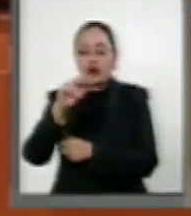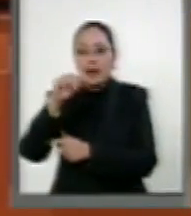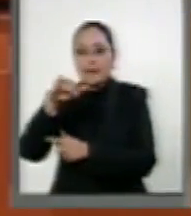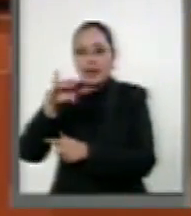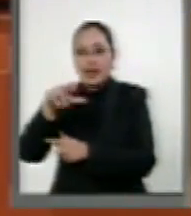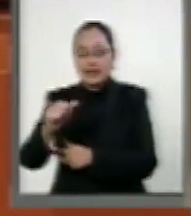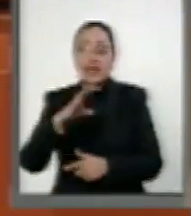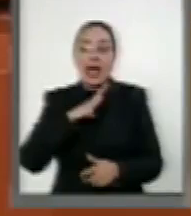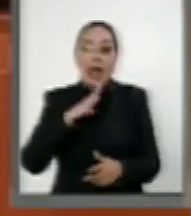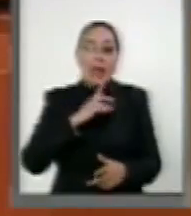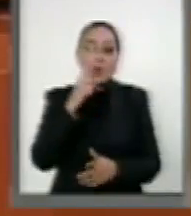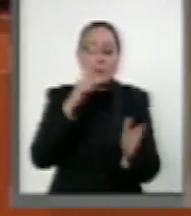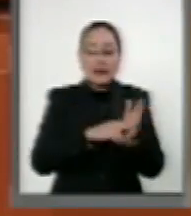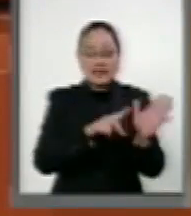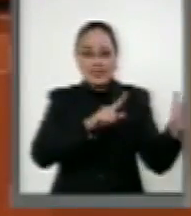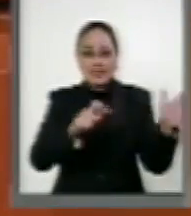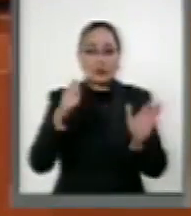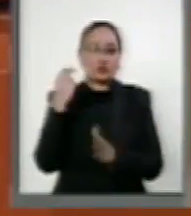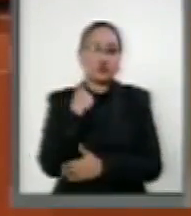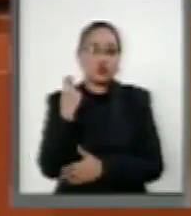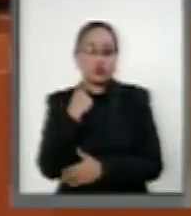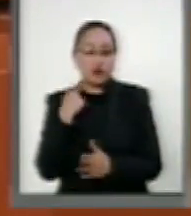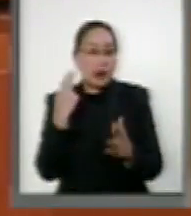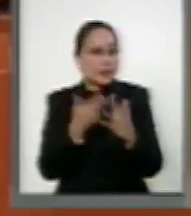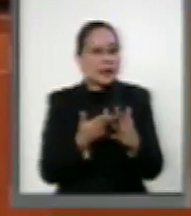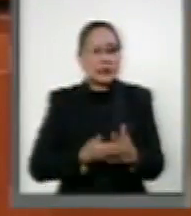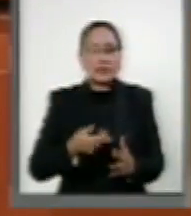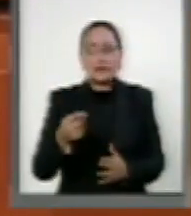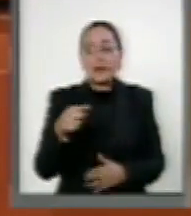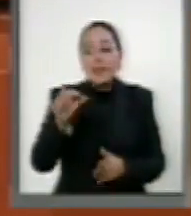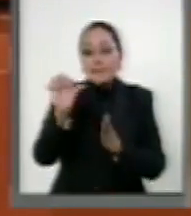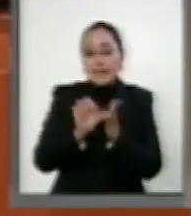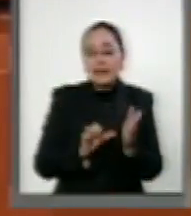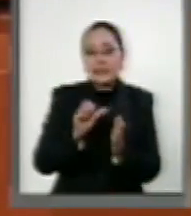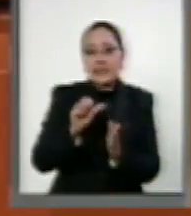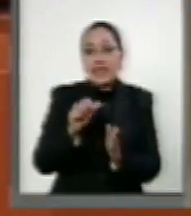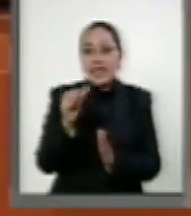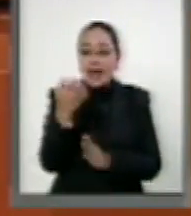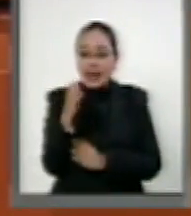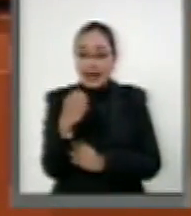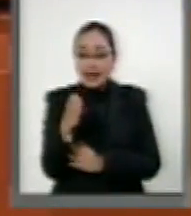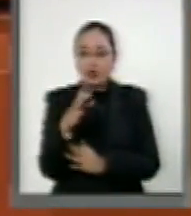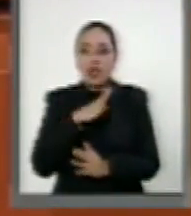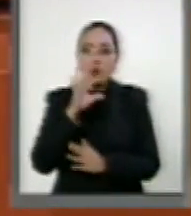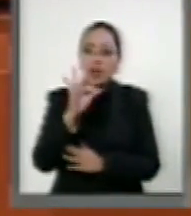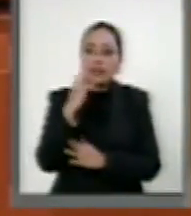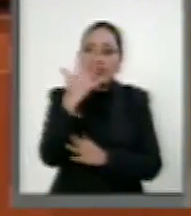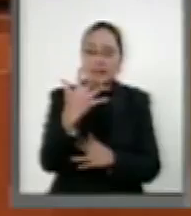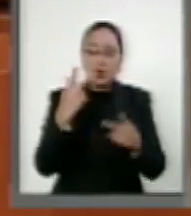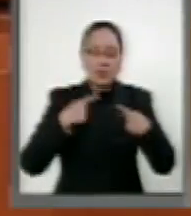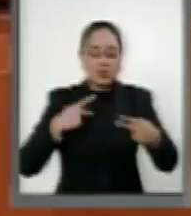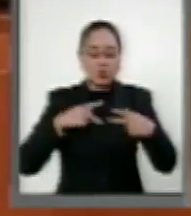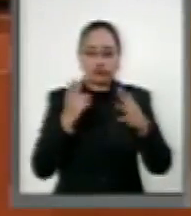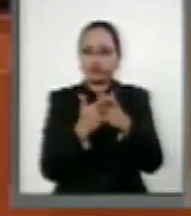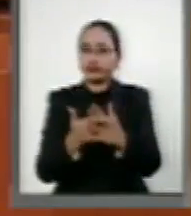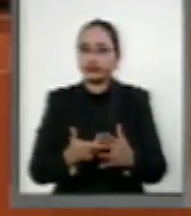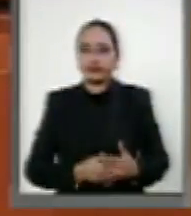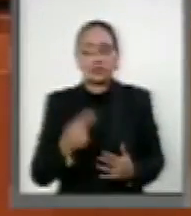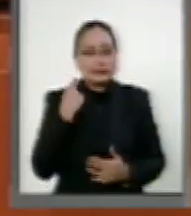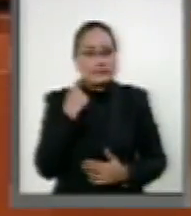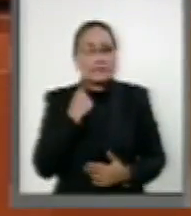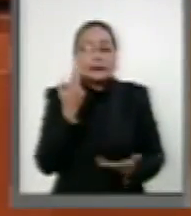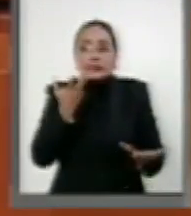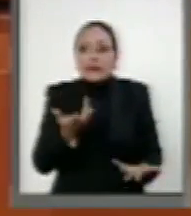homicidios. Solo en el mes de enero han sucedido 45 homicidios, cifra que supera los 25